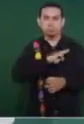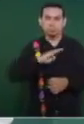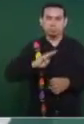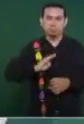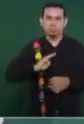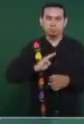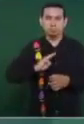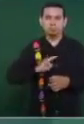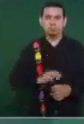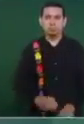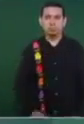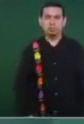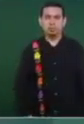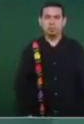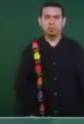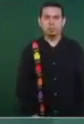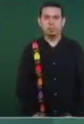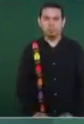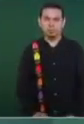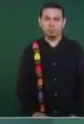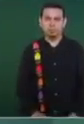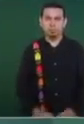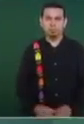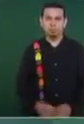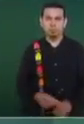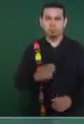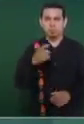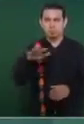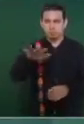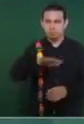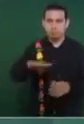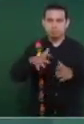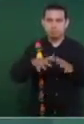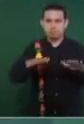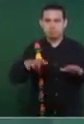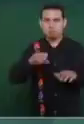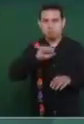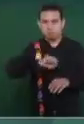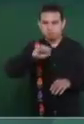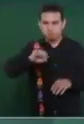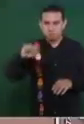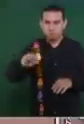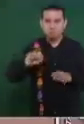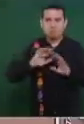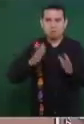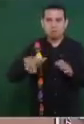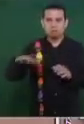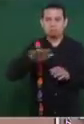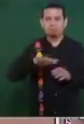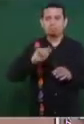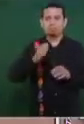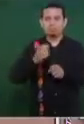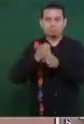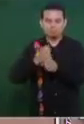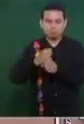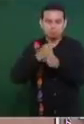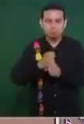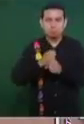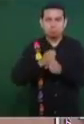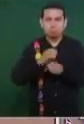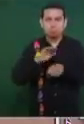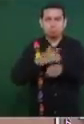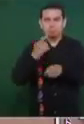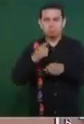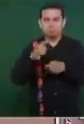31 municipios de la costa y de la sierra que resultaron afectados por el